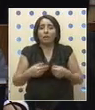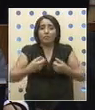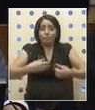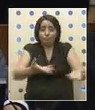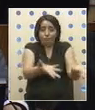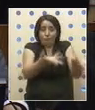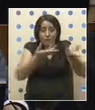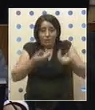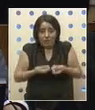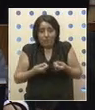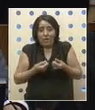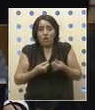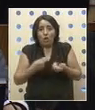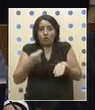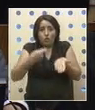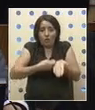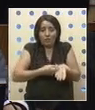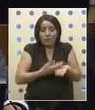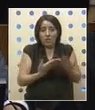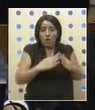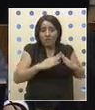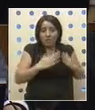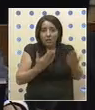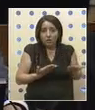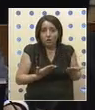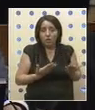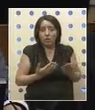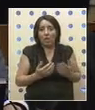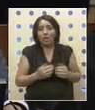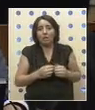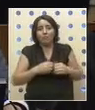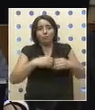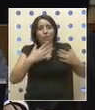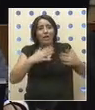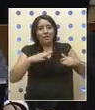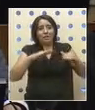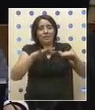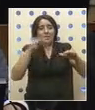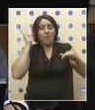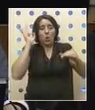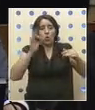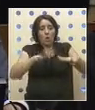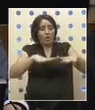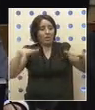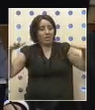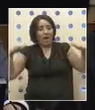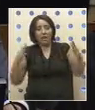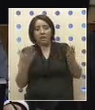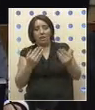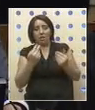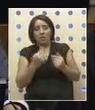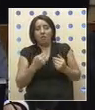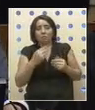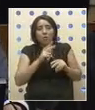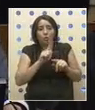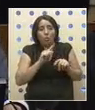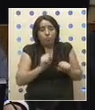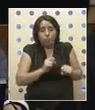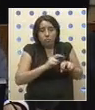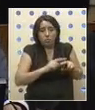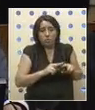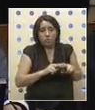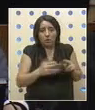de sus subsidios habitacionales en sendas ceremonias y posteriormente se han quedado con sus subsidios sin poder ejecutarlos.